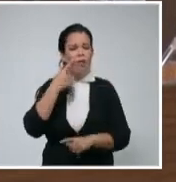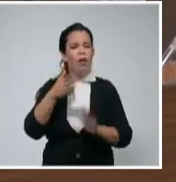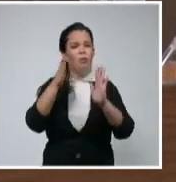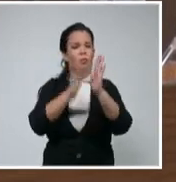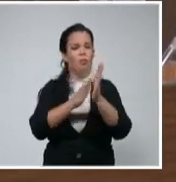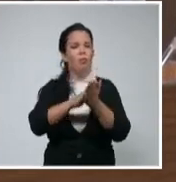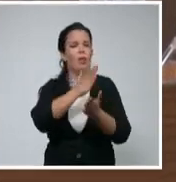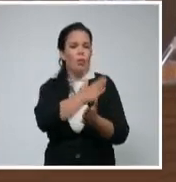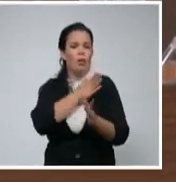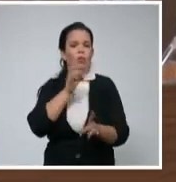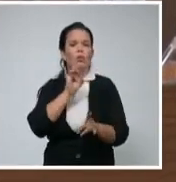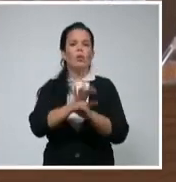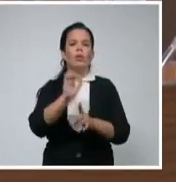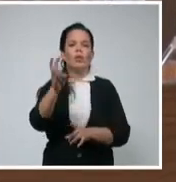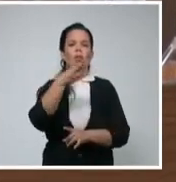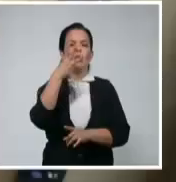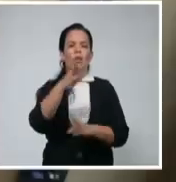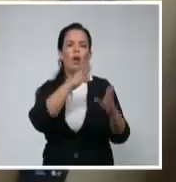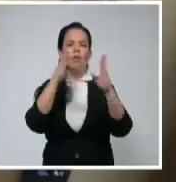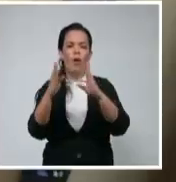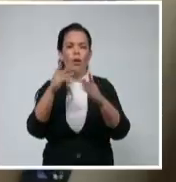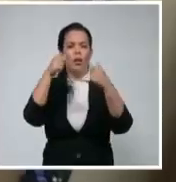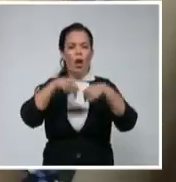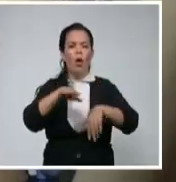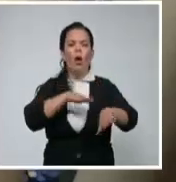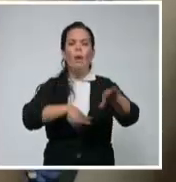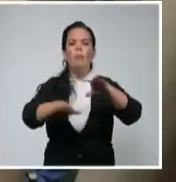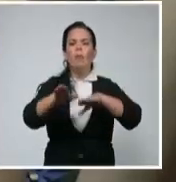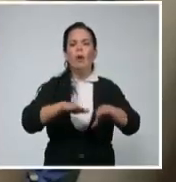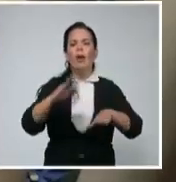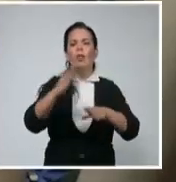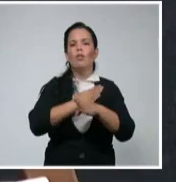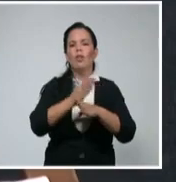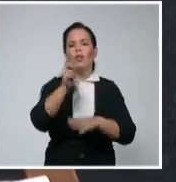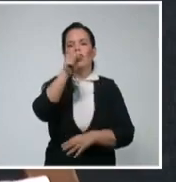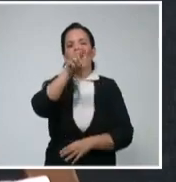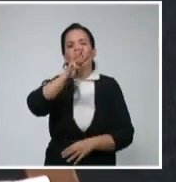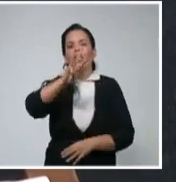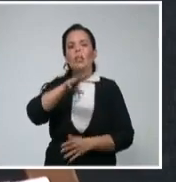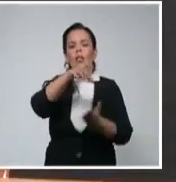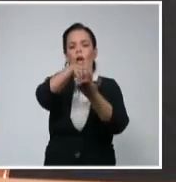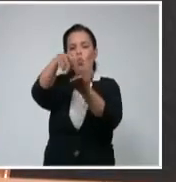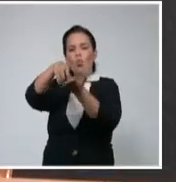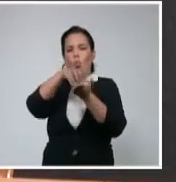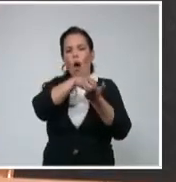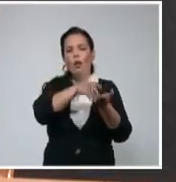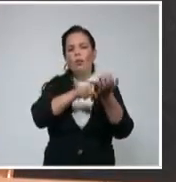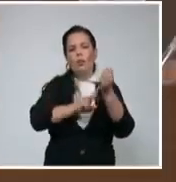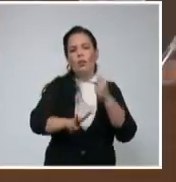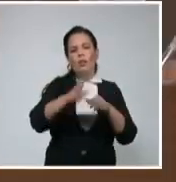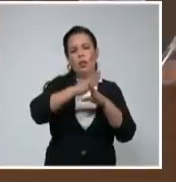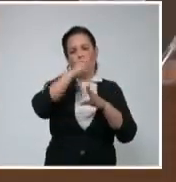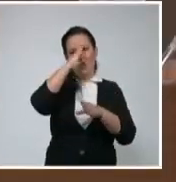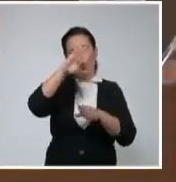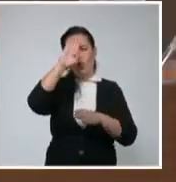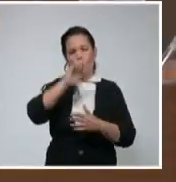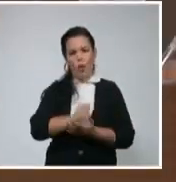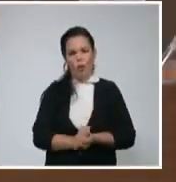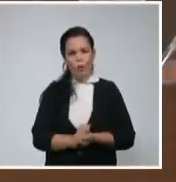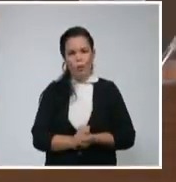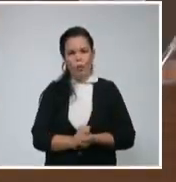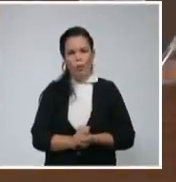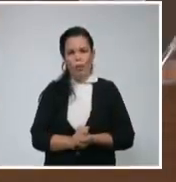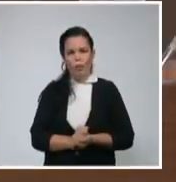fase 3. Para eso se han preparado 13 sitios vacunatorios en Santiago de Cuba y 5 vacunatorios